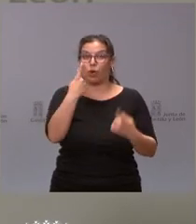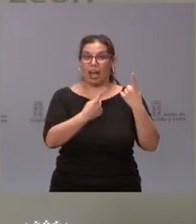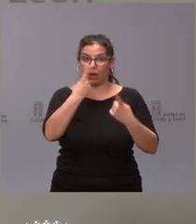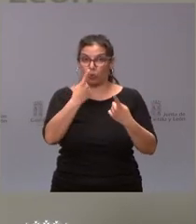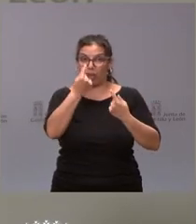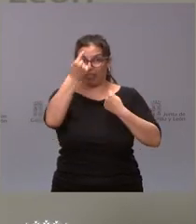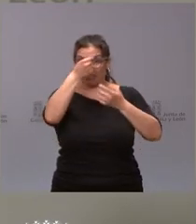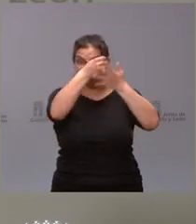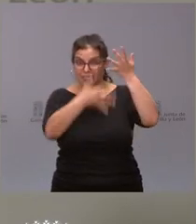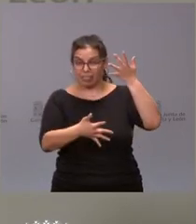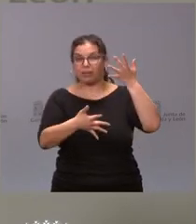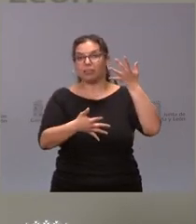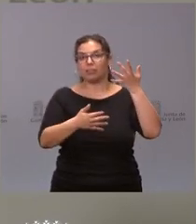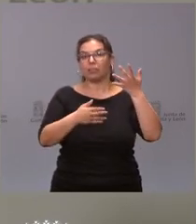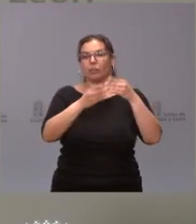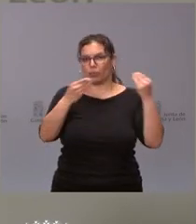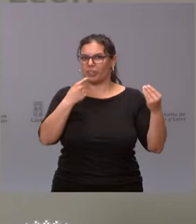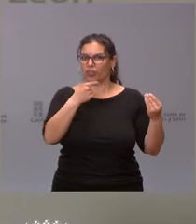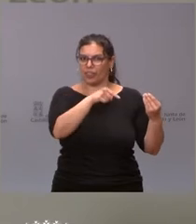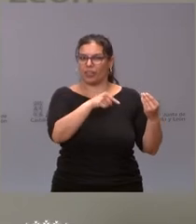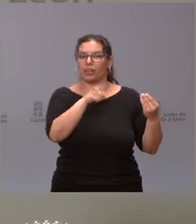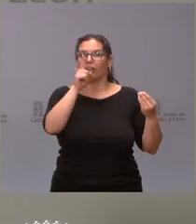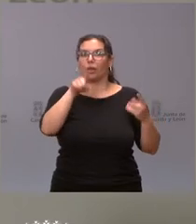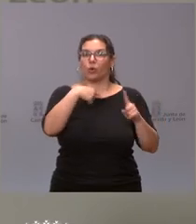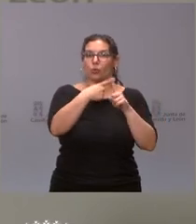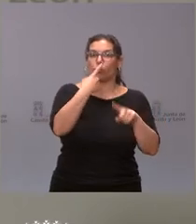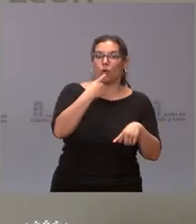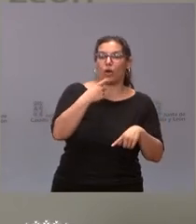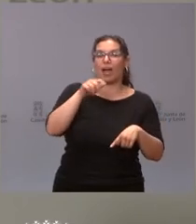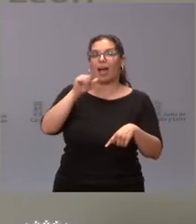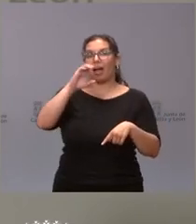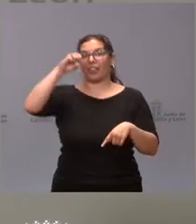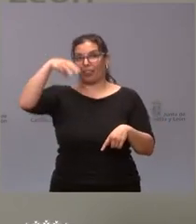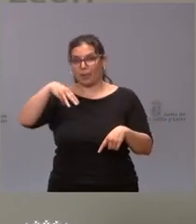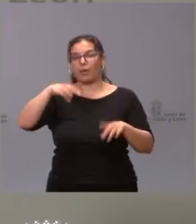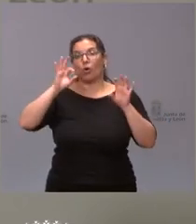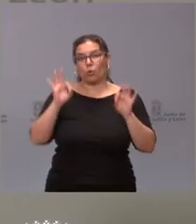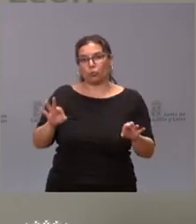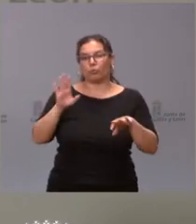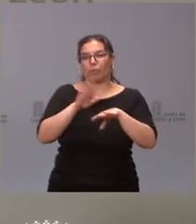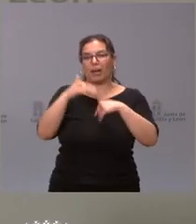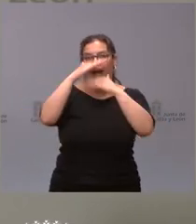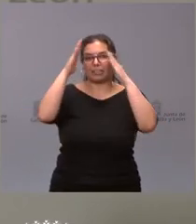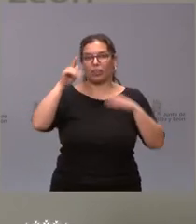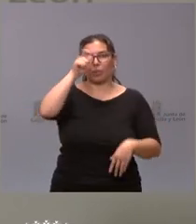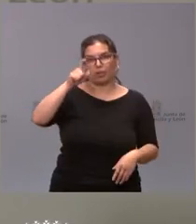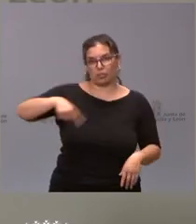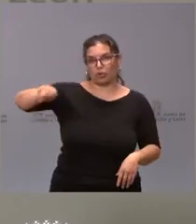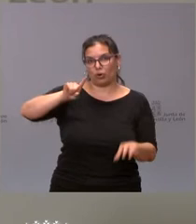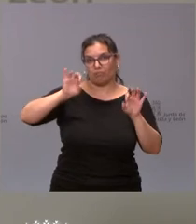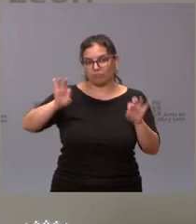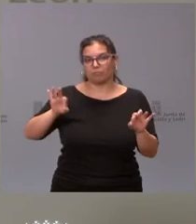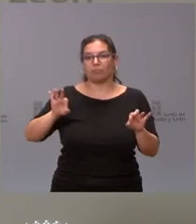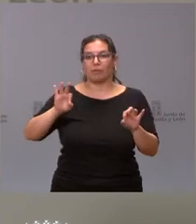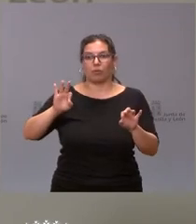se dirigen, como habrán visto en la documentación, tanto a Curroja como hacen, precisamente para prestar servicios a estas personas en esa